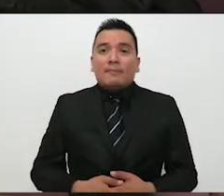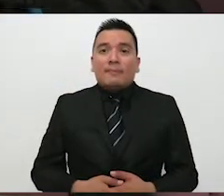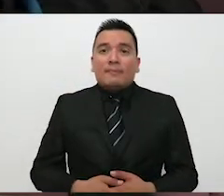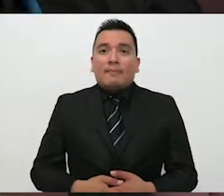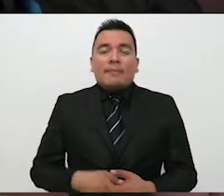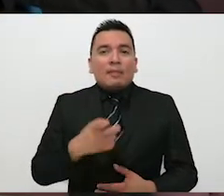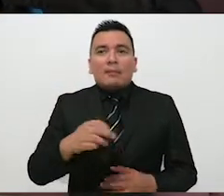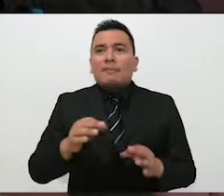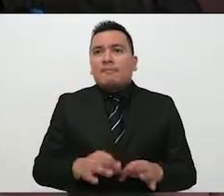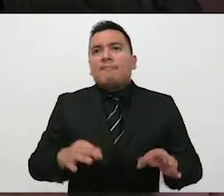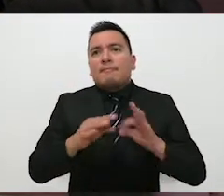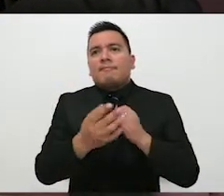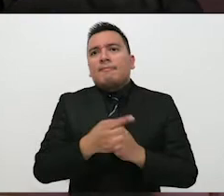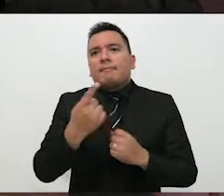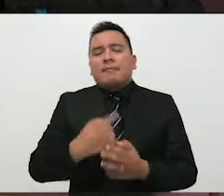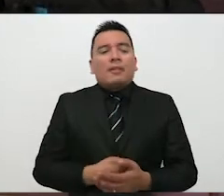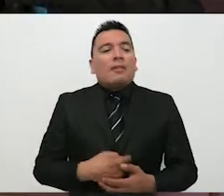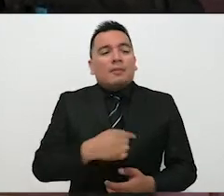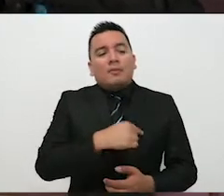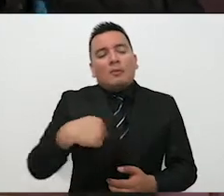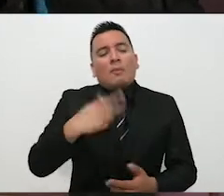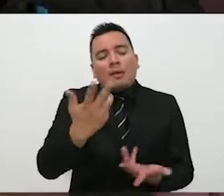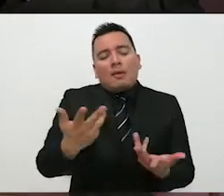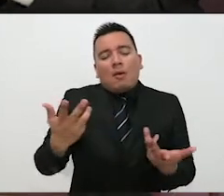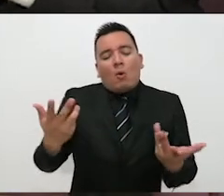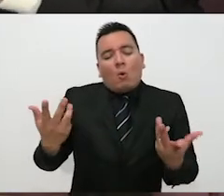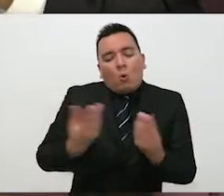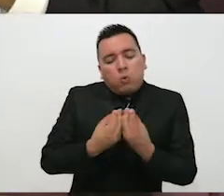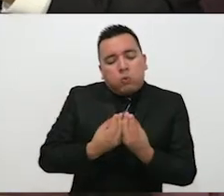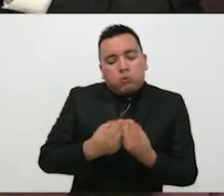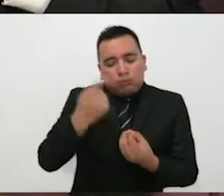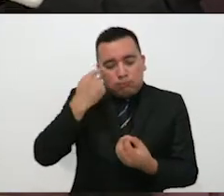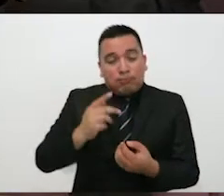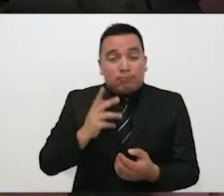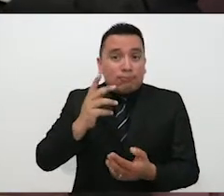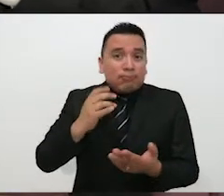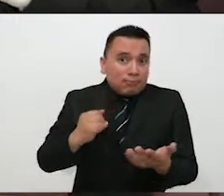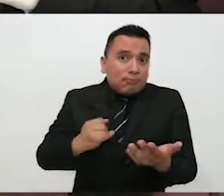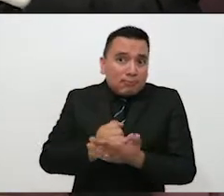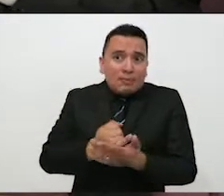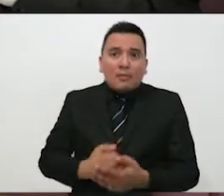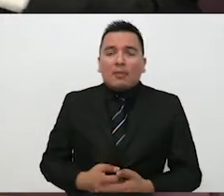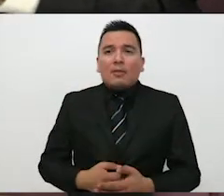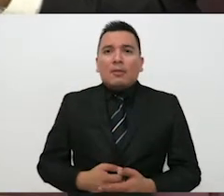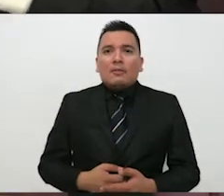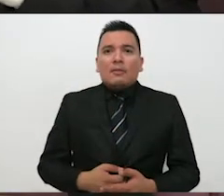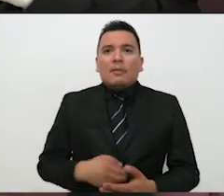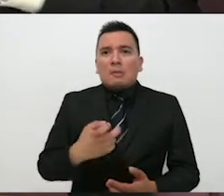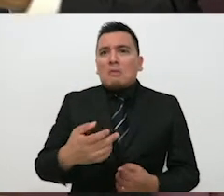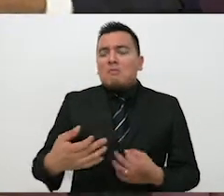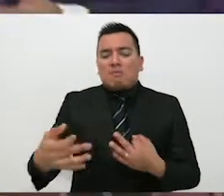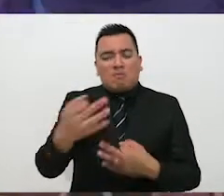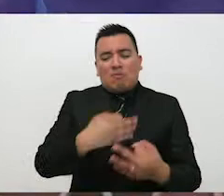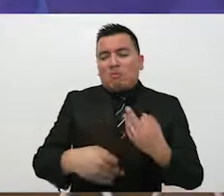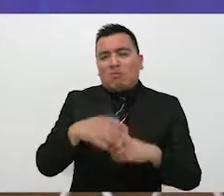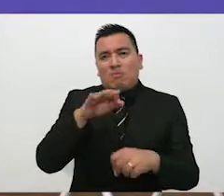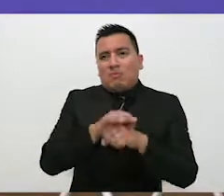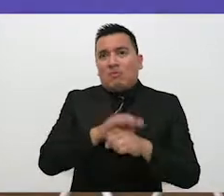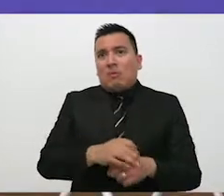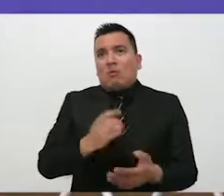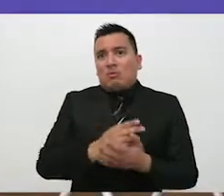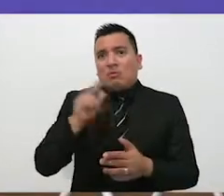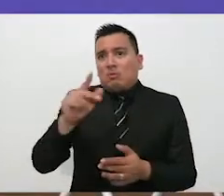eso es importante porque empezamos a involucrarlos en las decisiones que realmente abarcan a toda la población, no nada más a los mayores de 18 años.